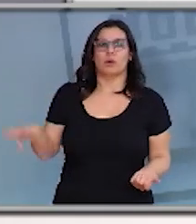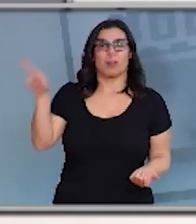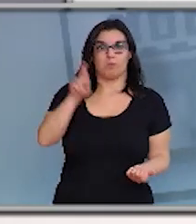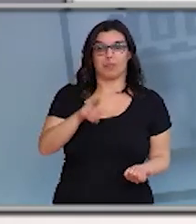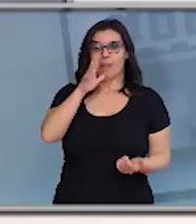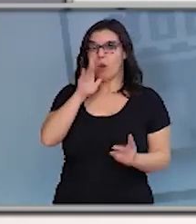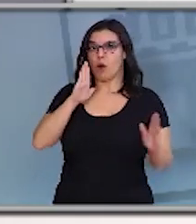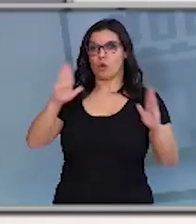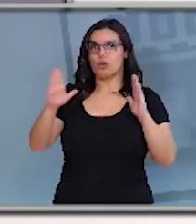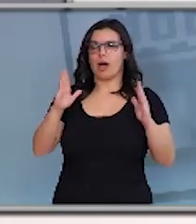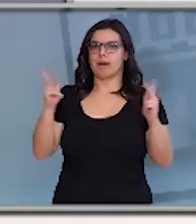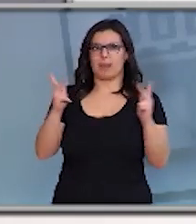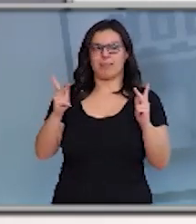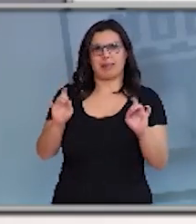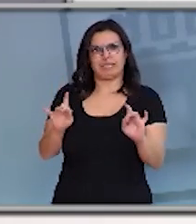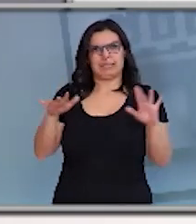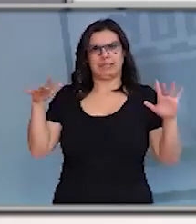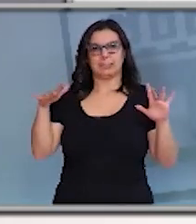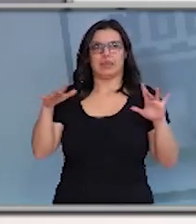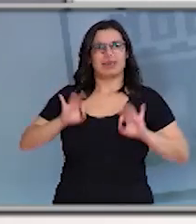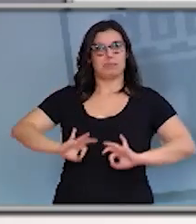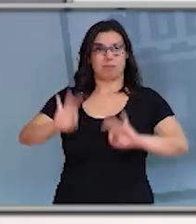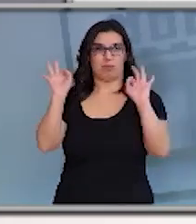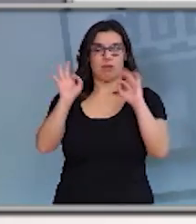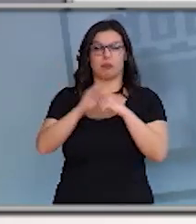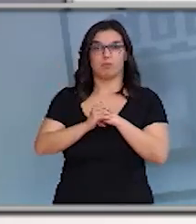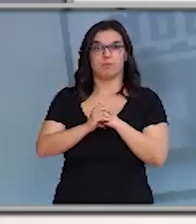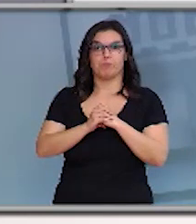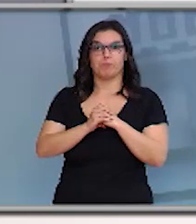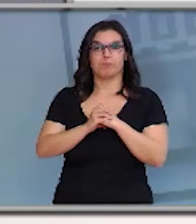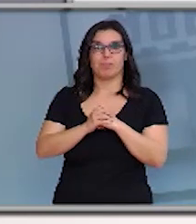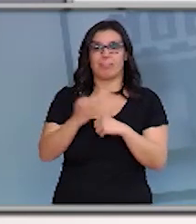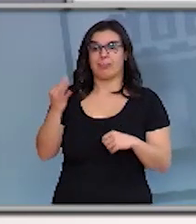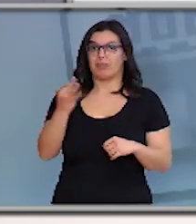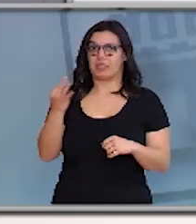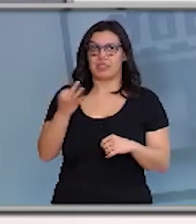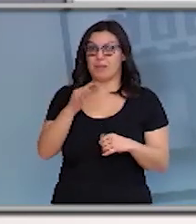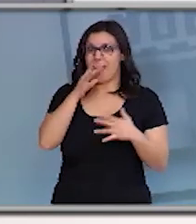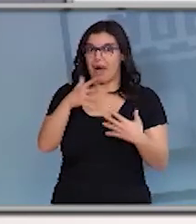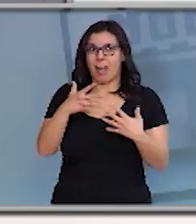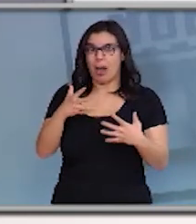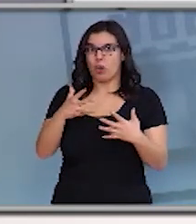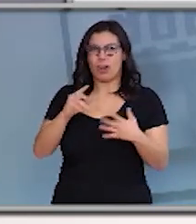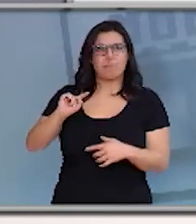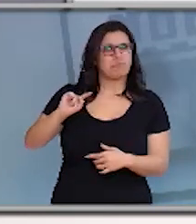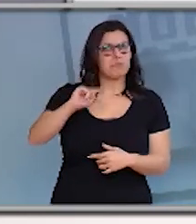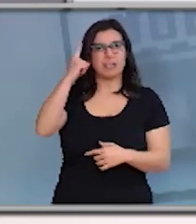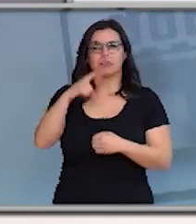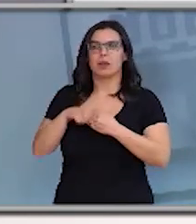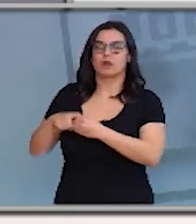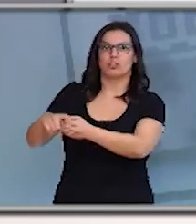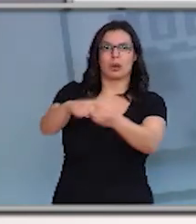Son momentos de especial gravedad ante os que son necesarios máis que nunca a solidaridad, a